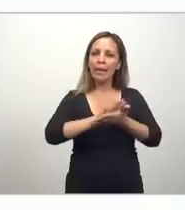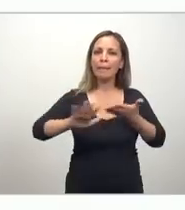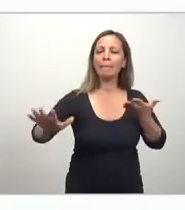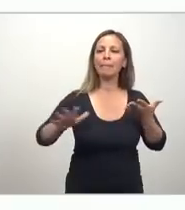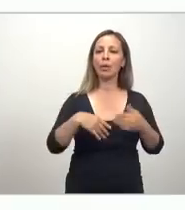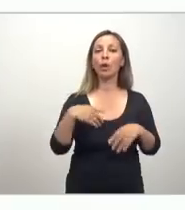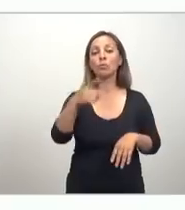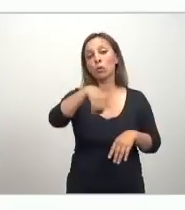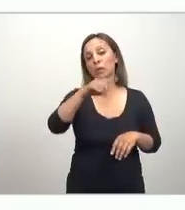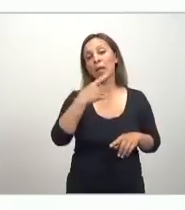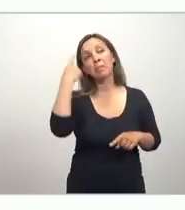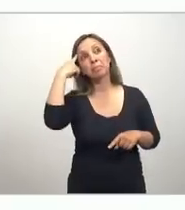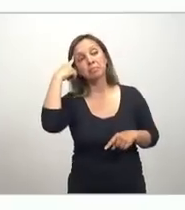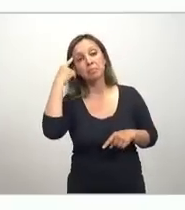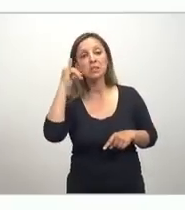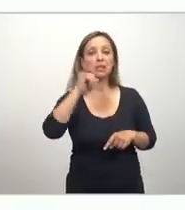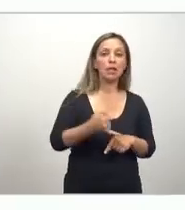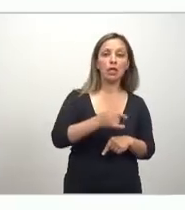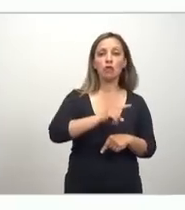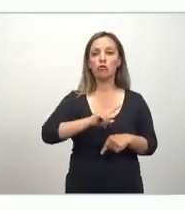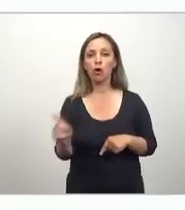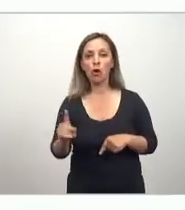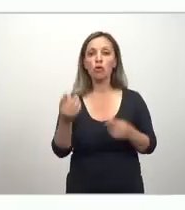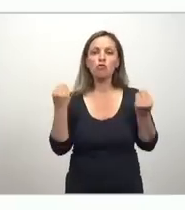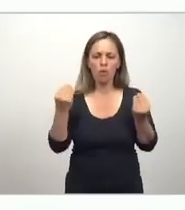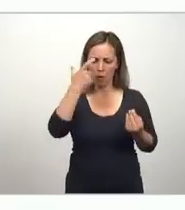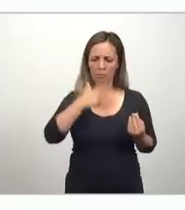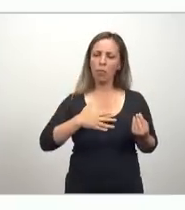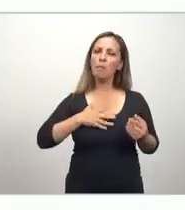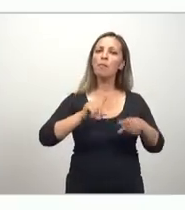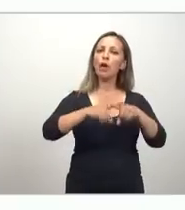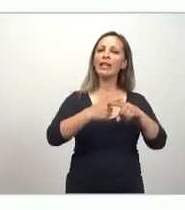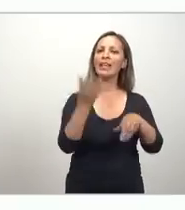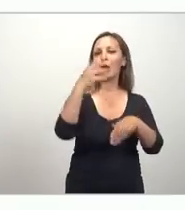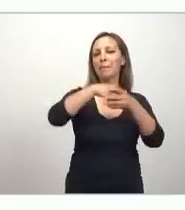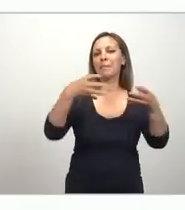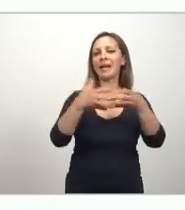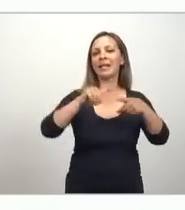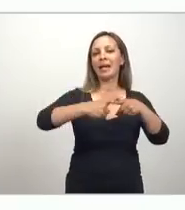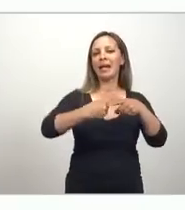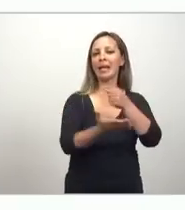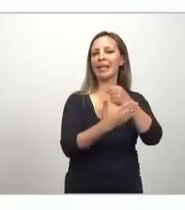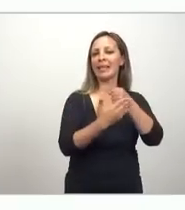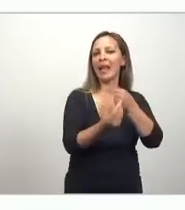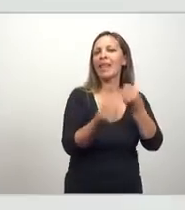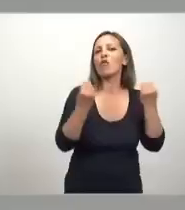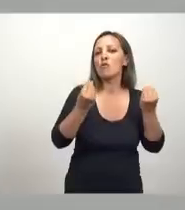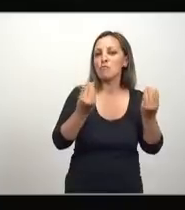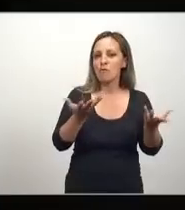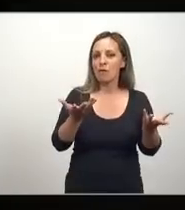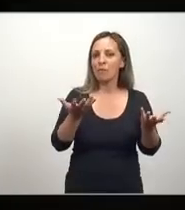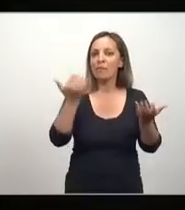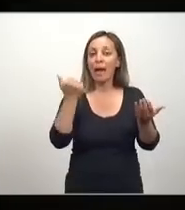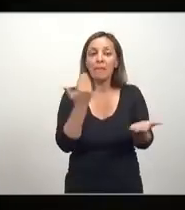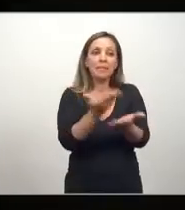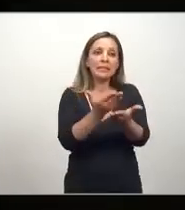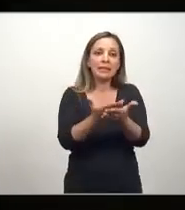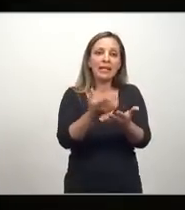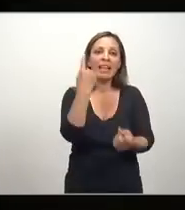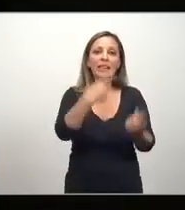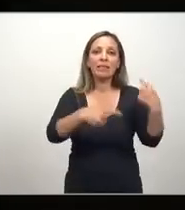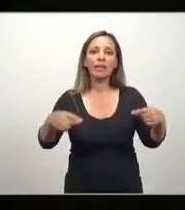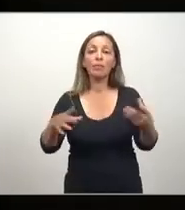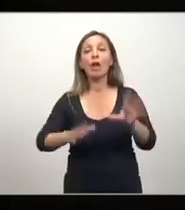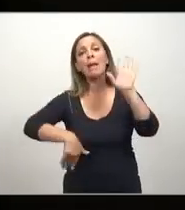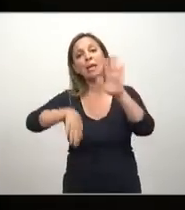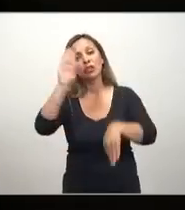ustedes juzgarán, sin embargo, como un político de izquierda, es uno de los desafíos que tenemos, ¿no? Presentar alternativas, lo que viven muchas veces es